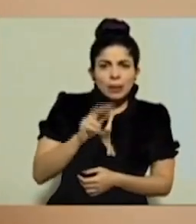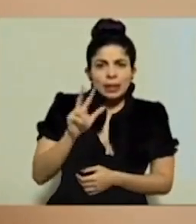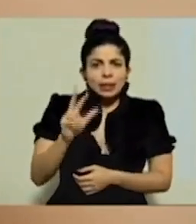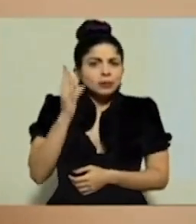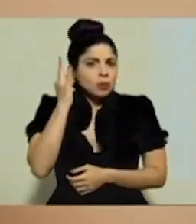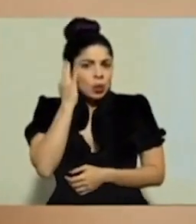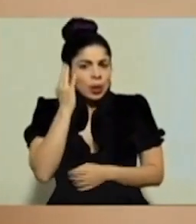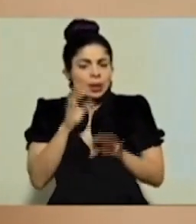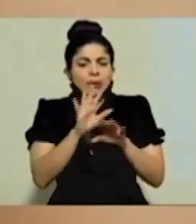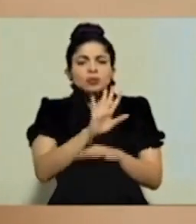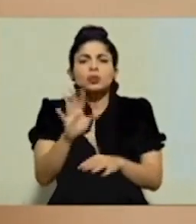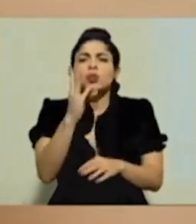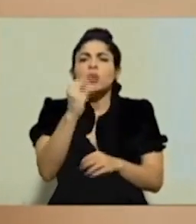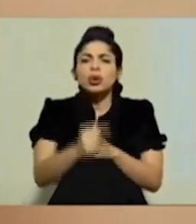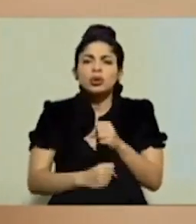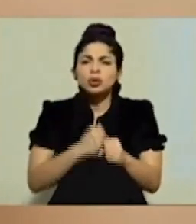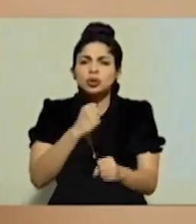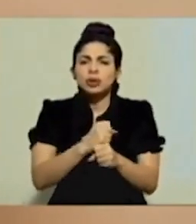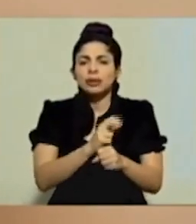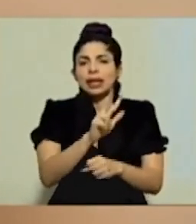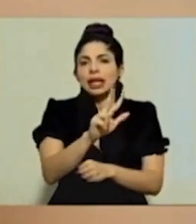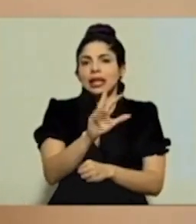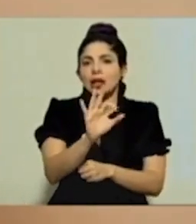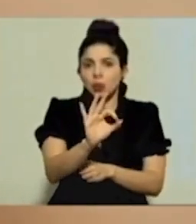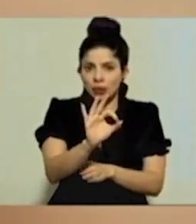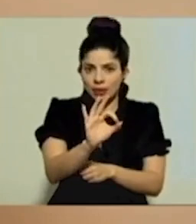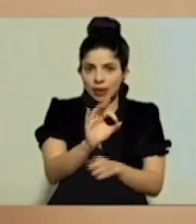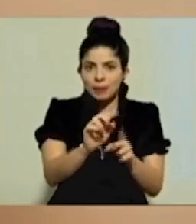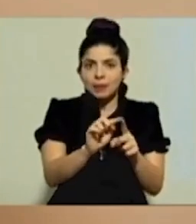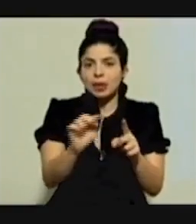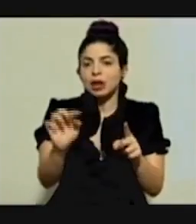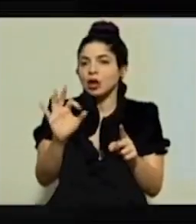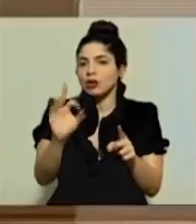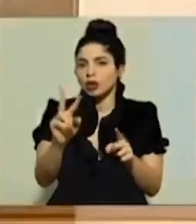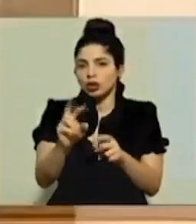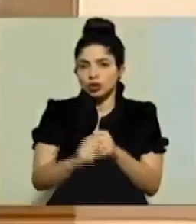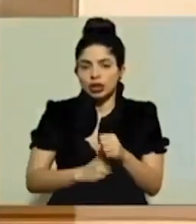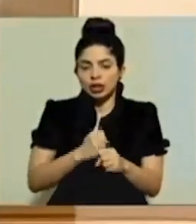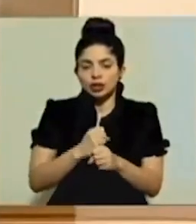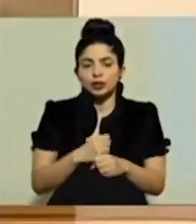mujeres con un rango de edad que va de los 39 a los 92 años.